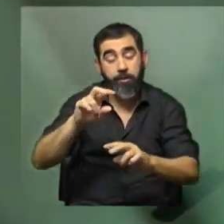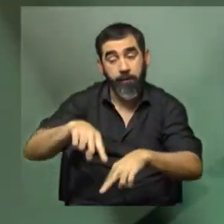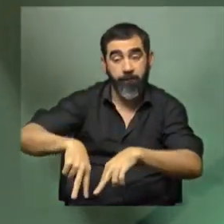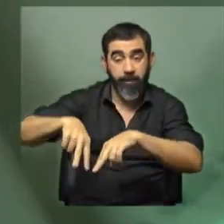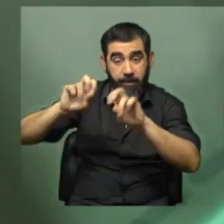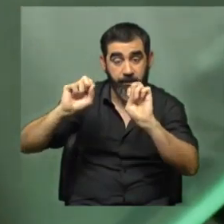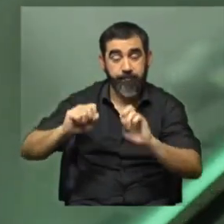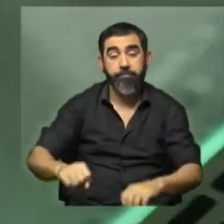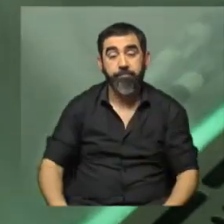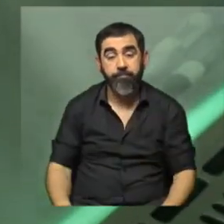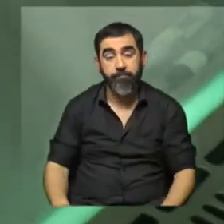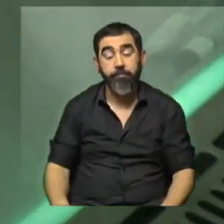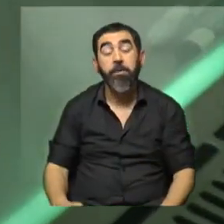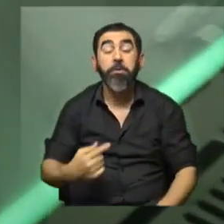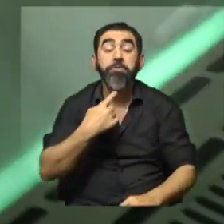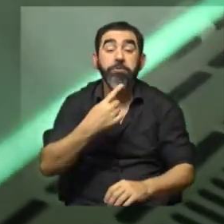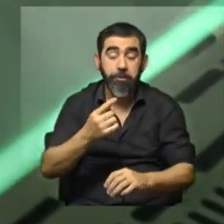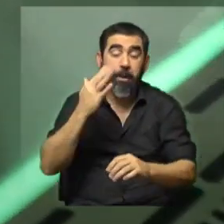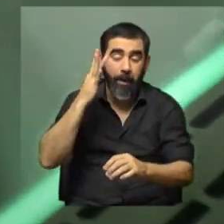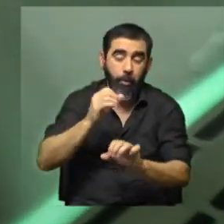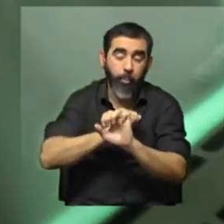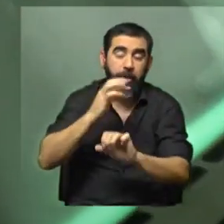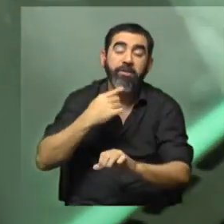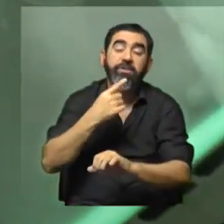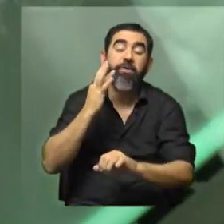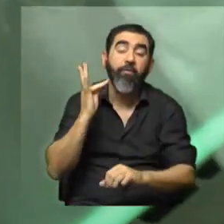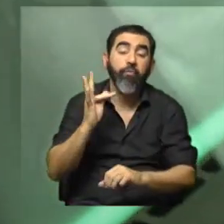Creo que tiene una aplicabilidad a futuro.